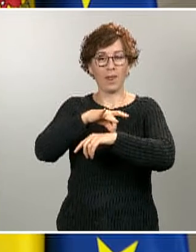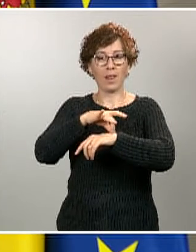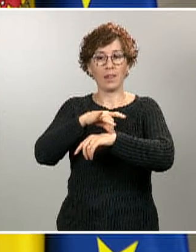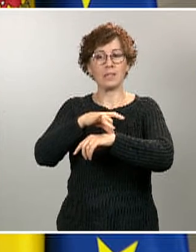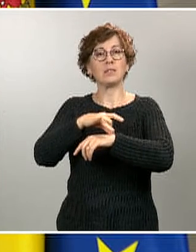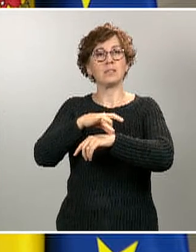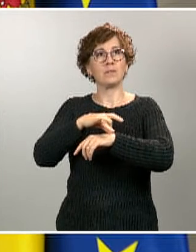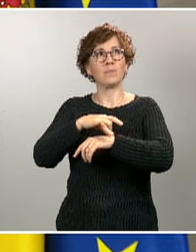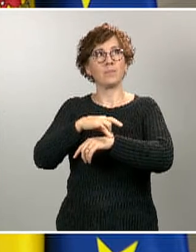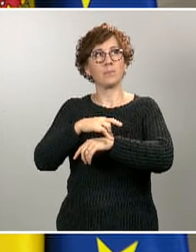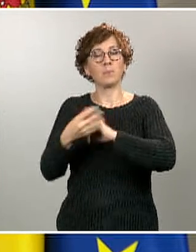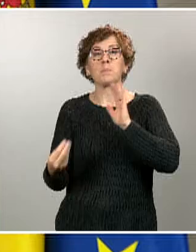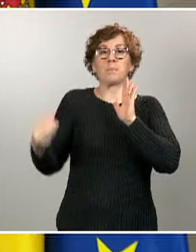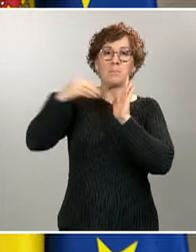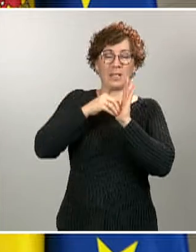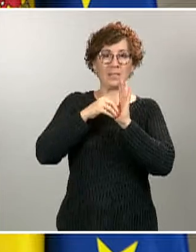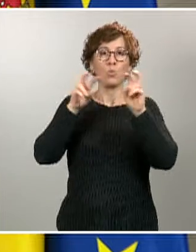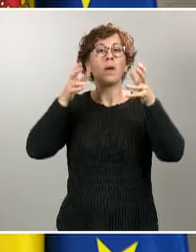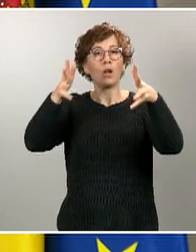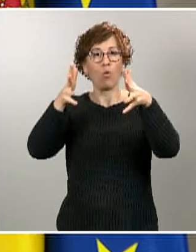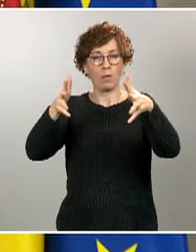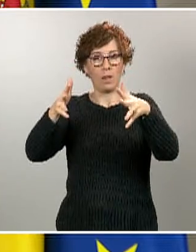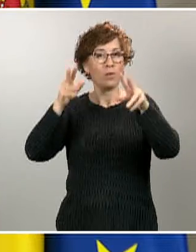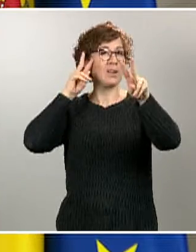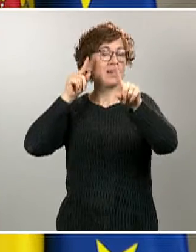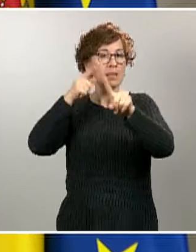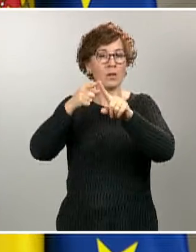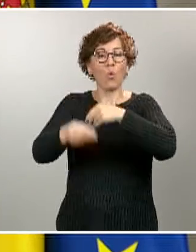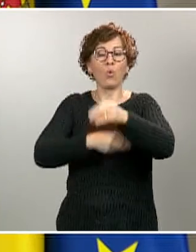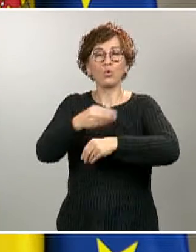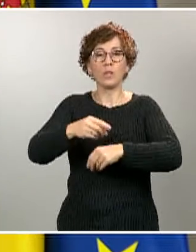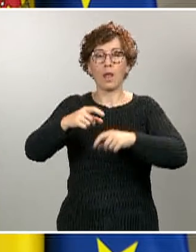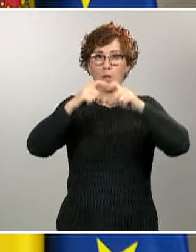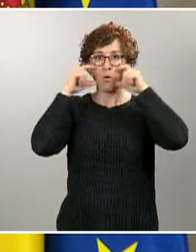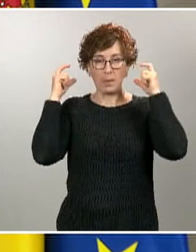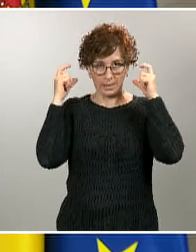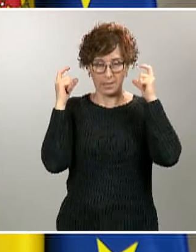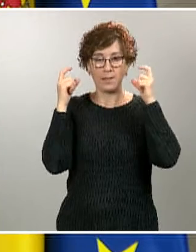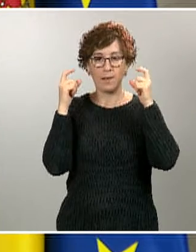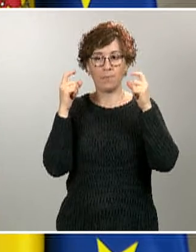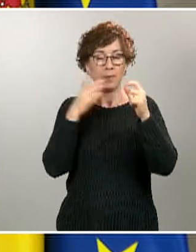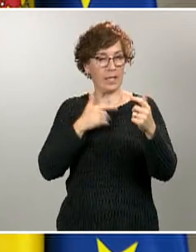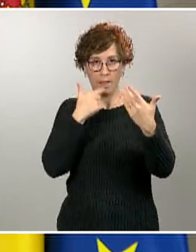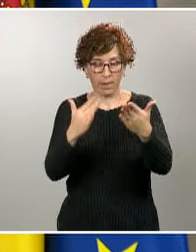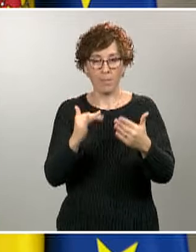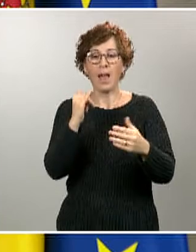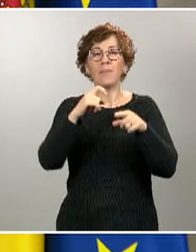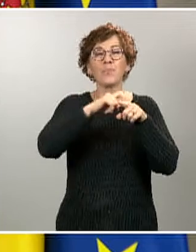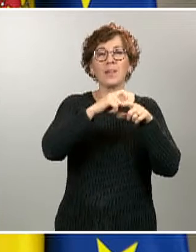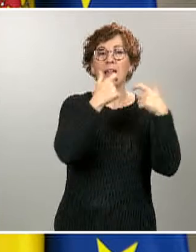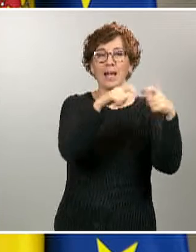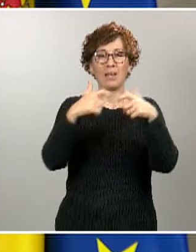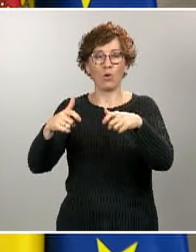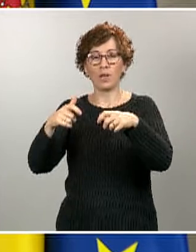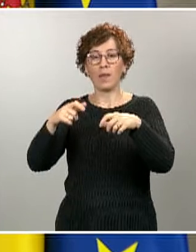respecto al uso de mascarillas. En el siguiente sentido, hay unas categorías de mascarillas, que son las consideradas